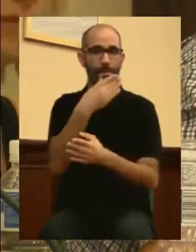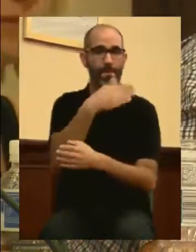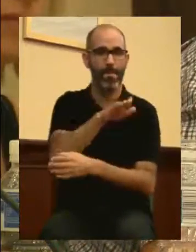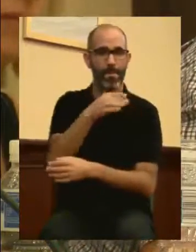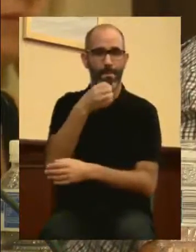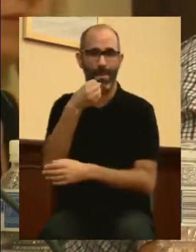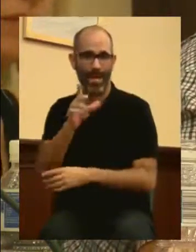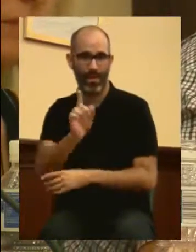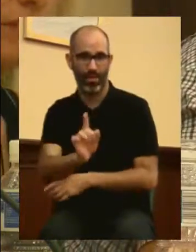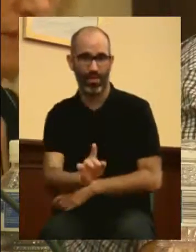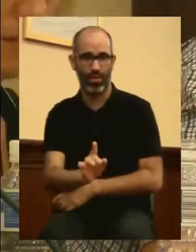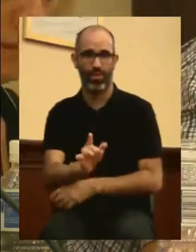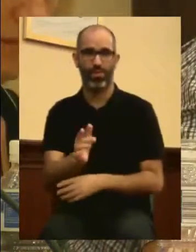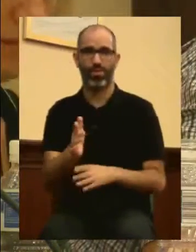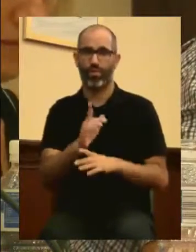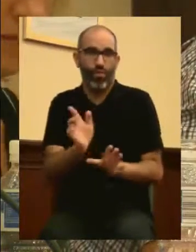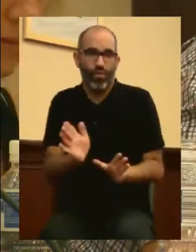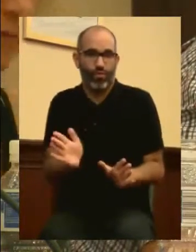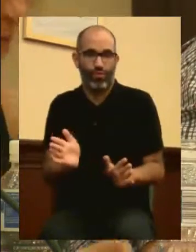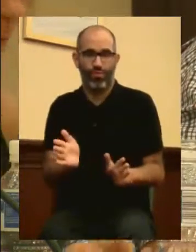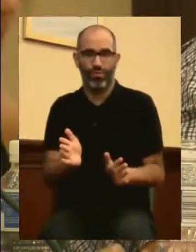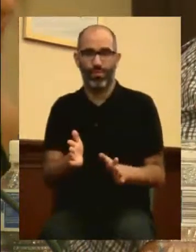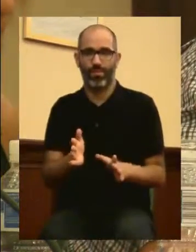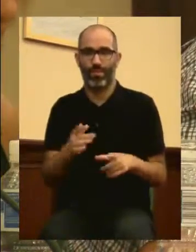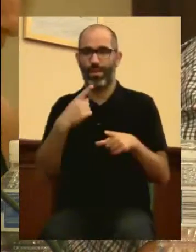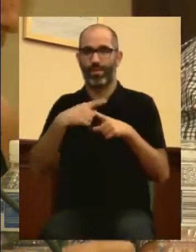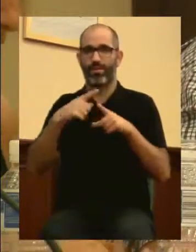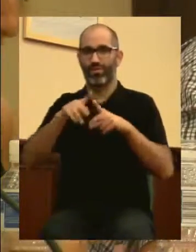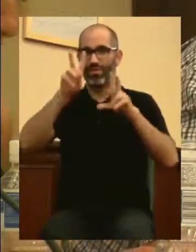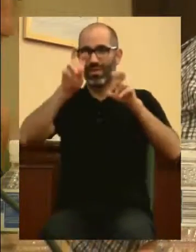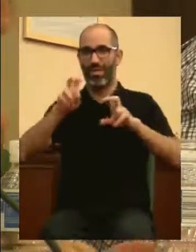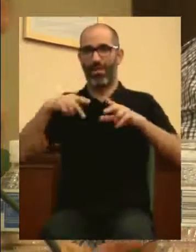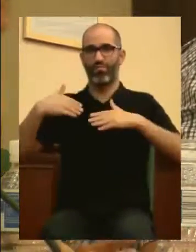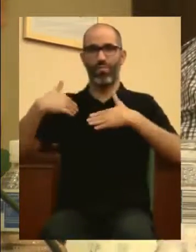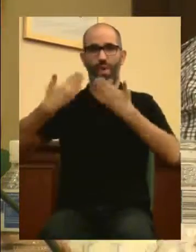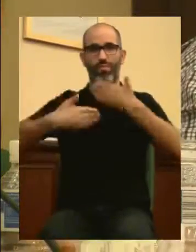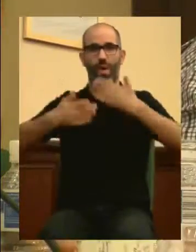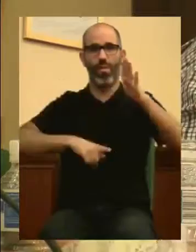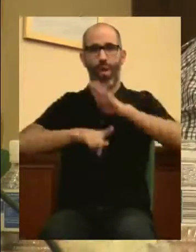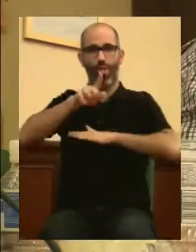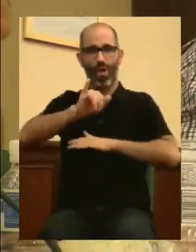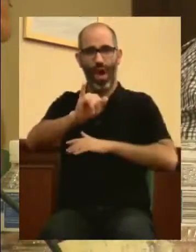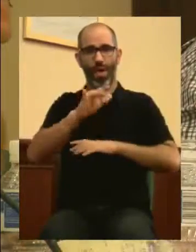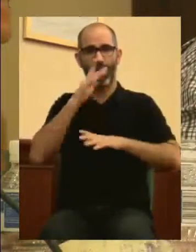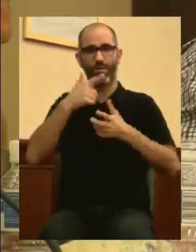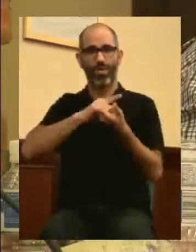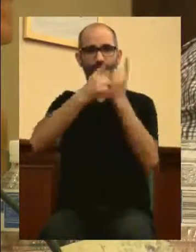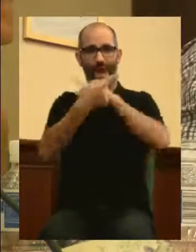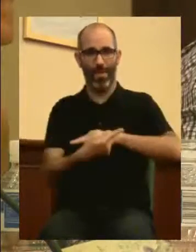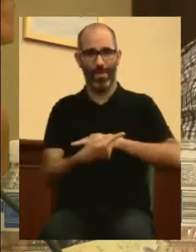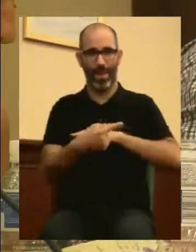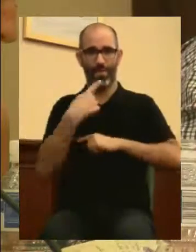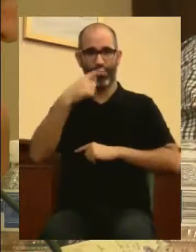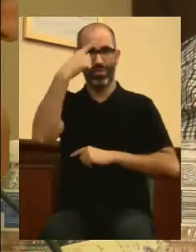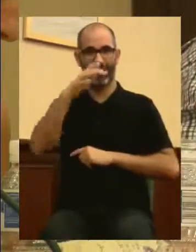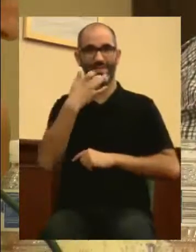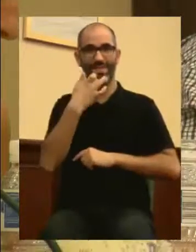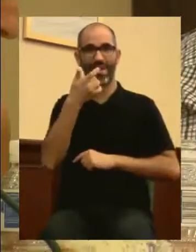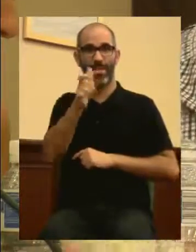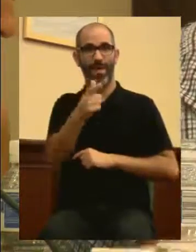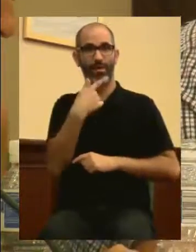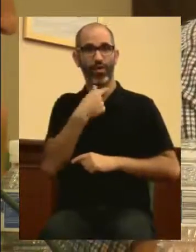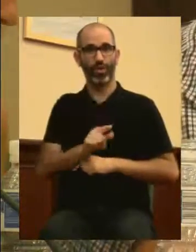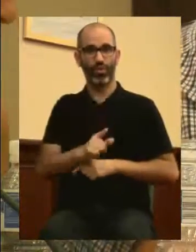hecho a perpetuidad. No, las cuestiones evolucionan y cambian. Sé que esa palabra no le gusta, pero cambian, todo